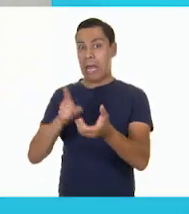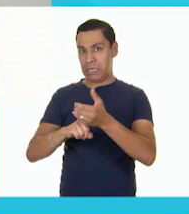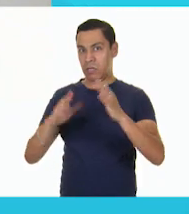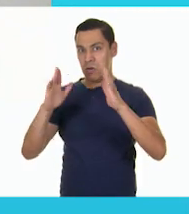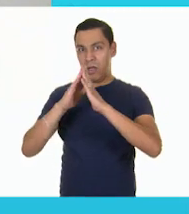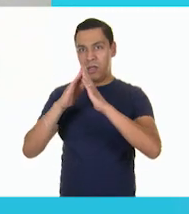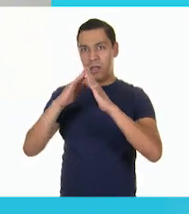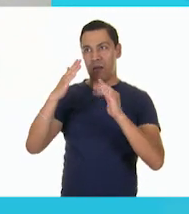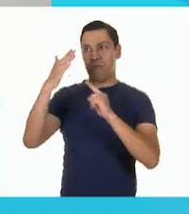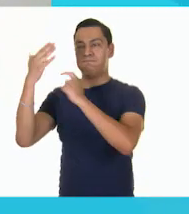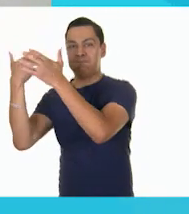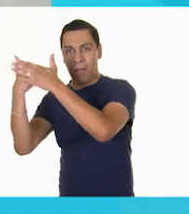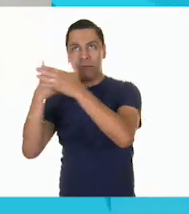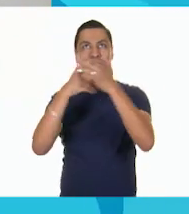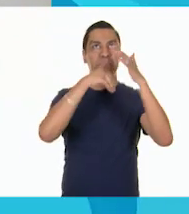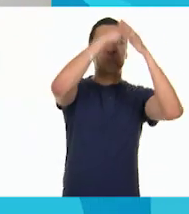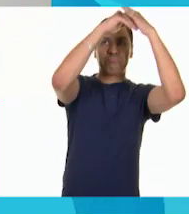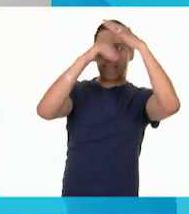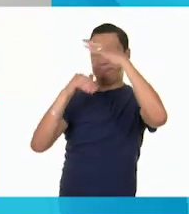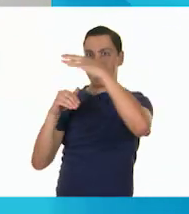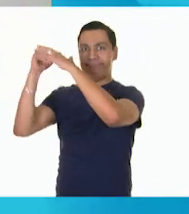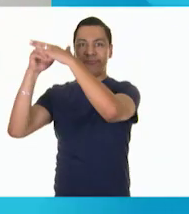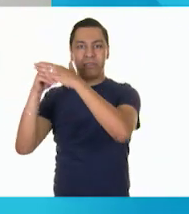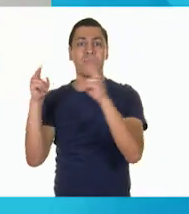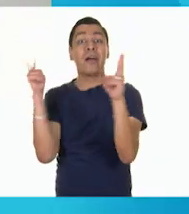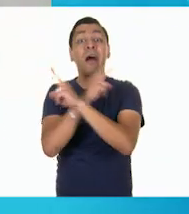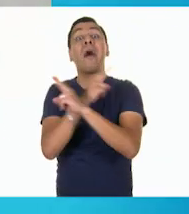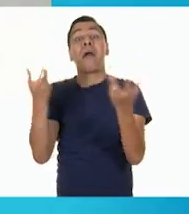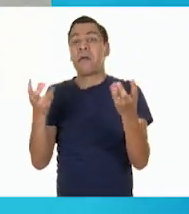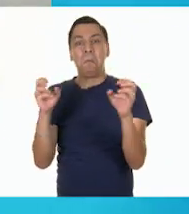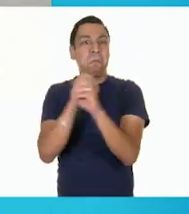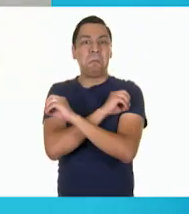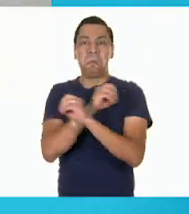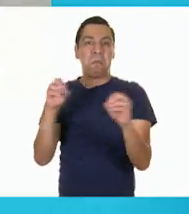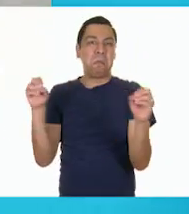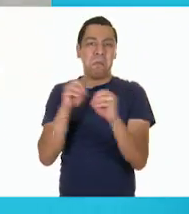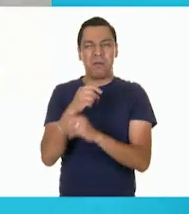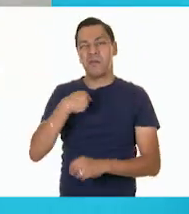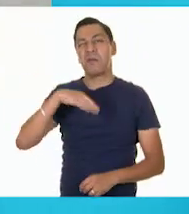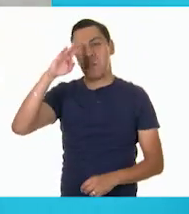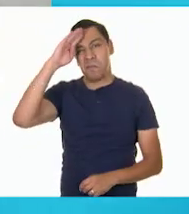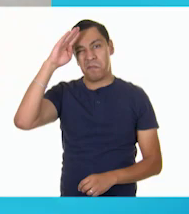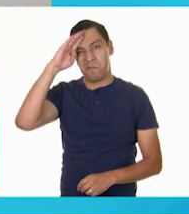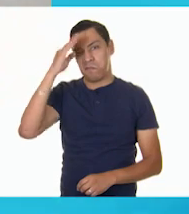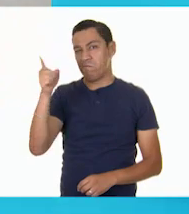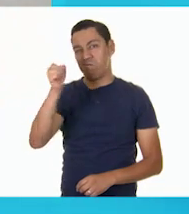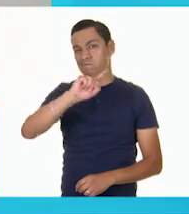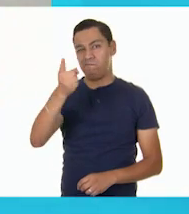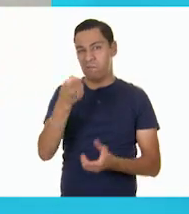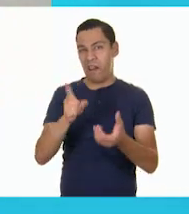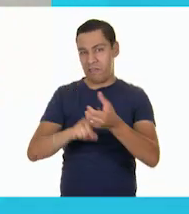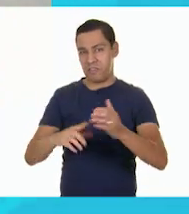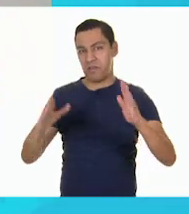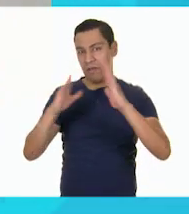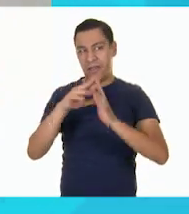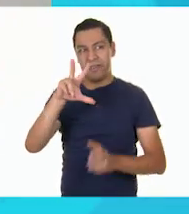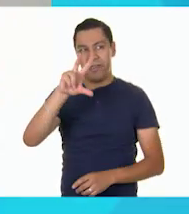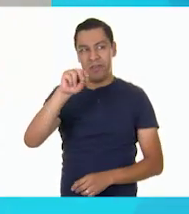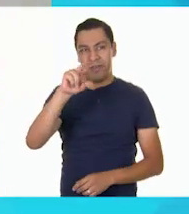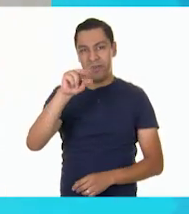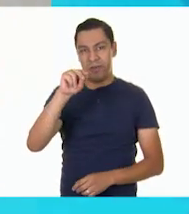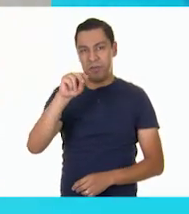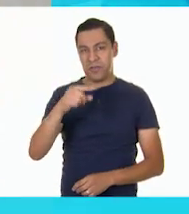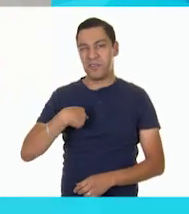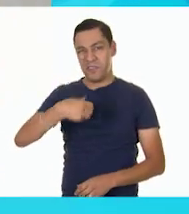chocaría junto con los muebles. Además, no habría mucho aire para que se leve. Yo pienso que sería una mala idea. Gracias por escucharme. Les